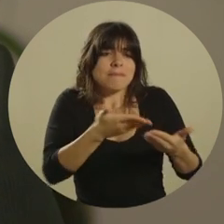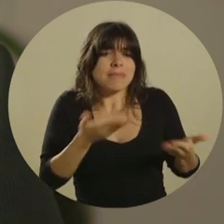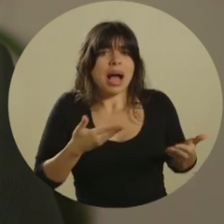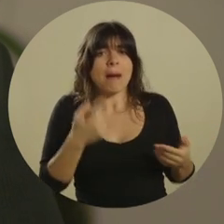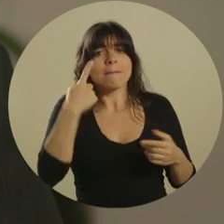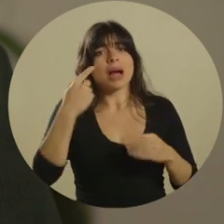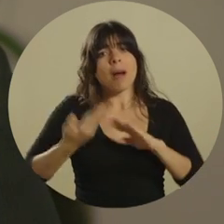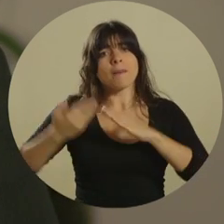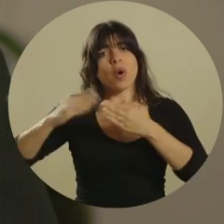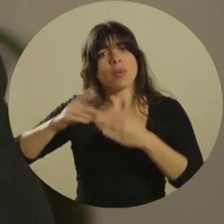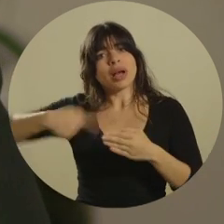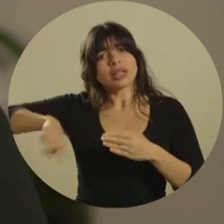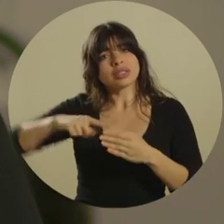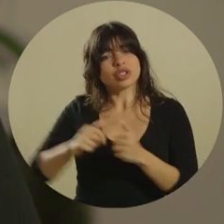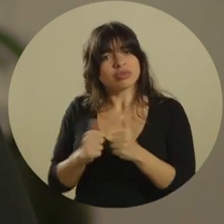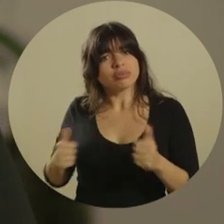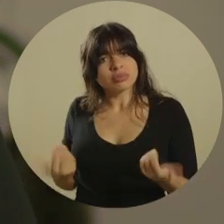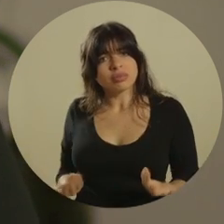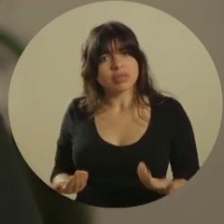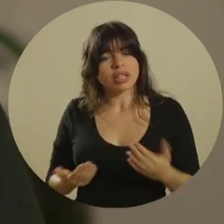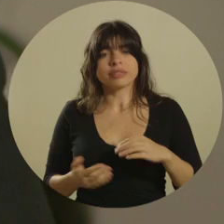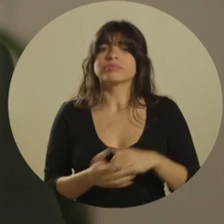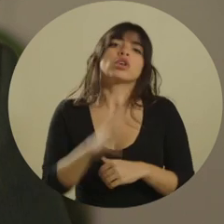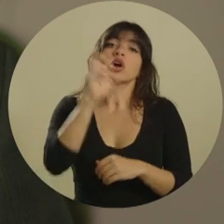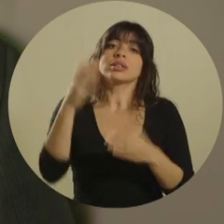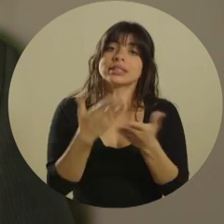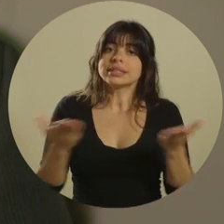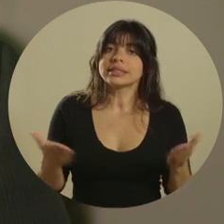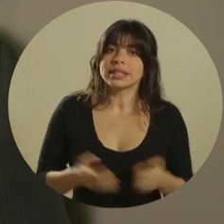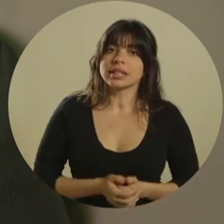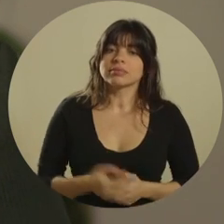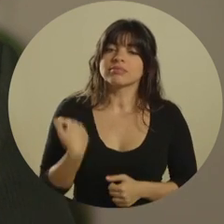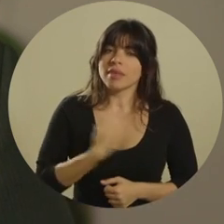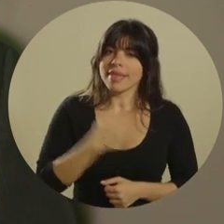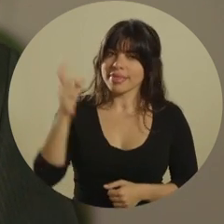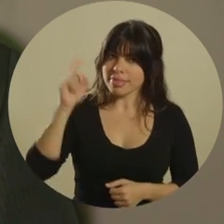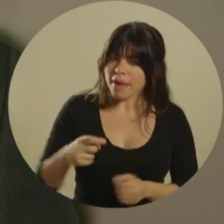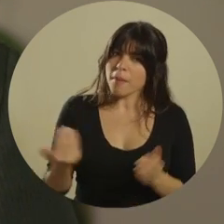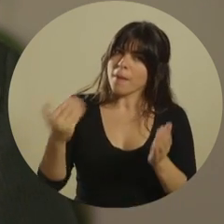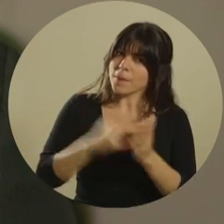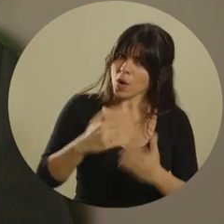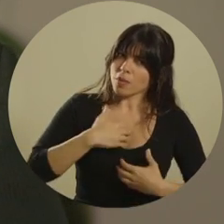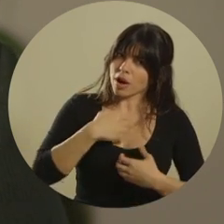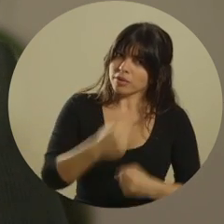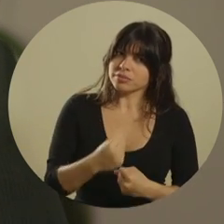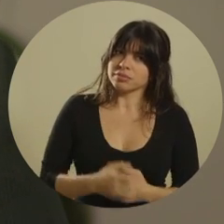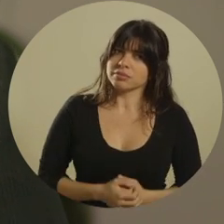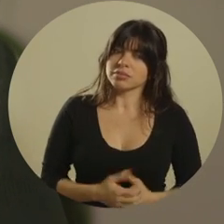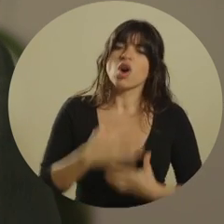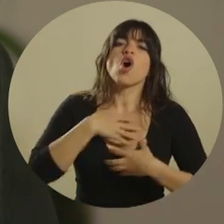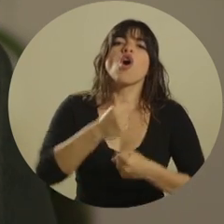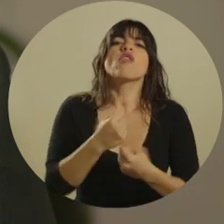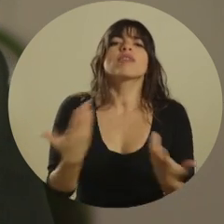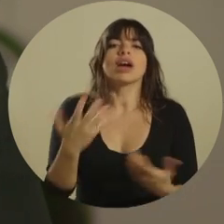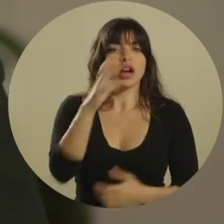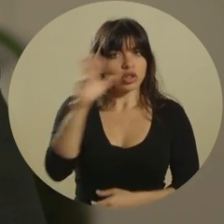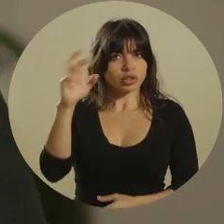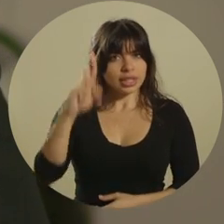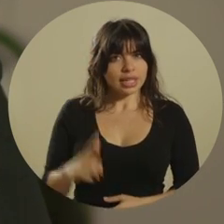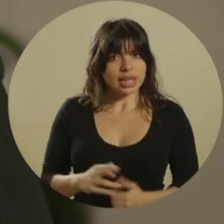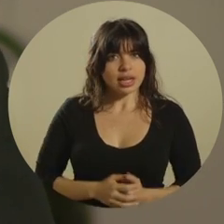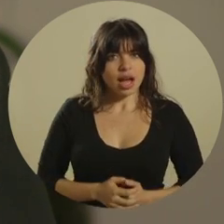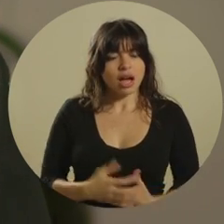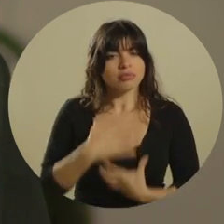acarrean a la población de la República. Compatriotas, tenemos que volver a creer, a creer en Costa